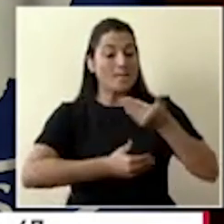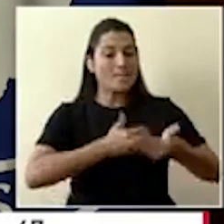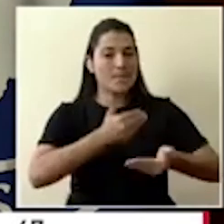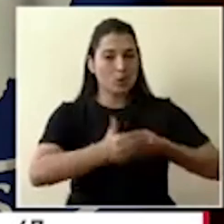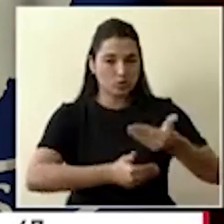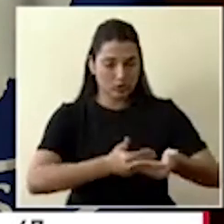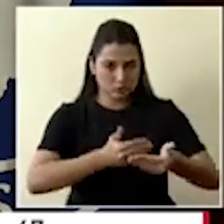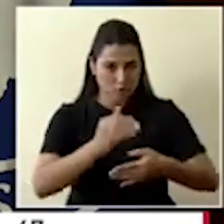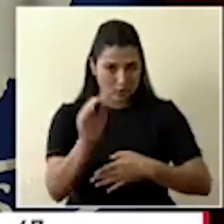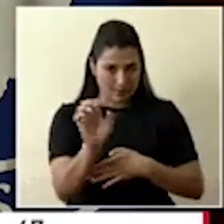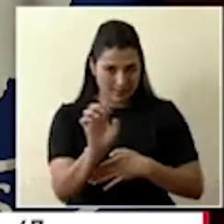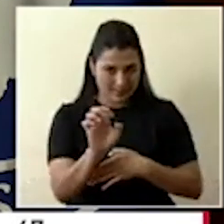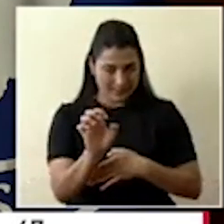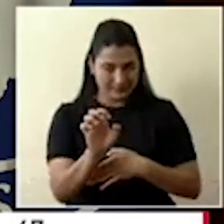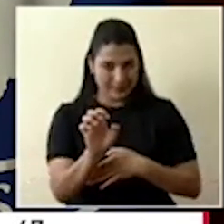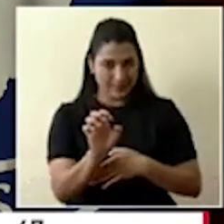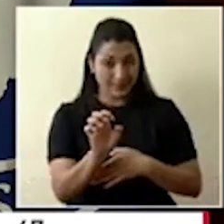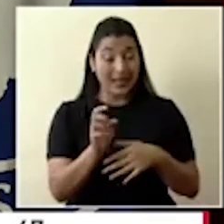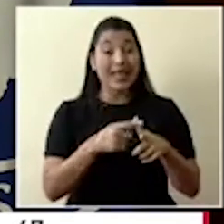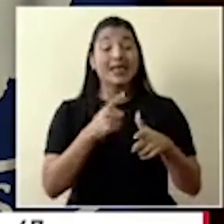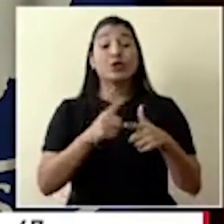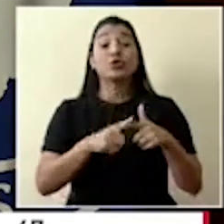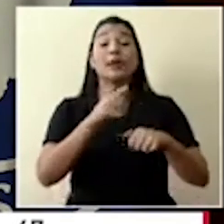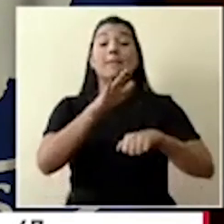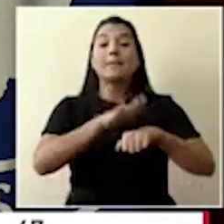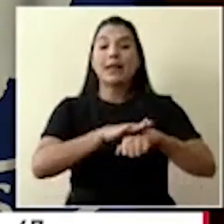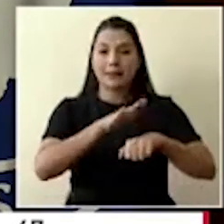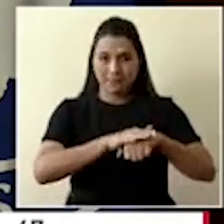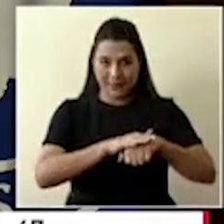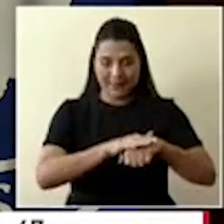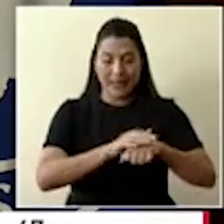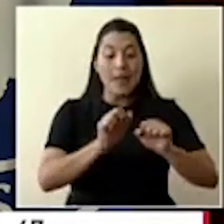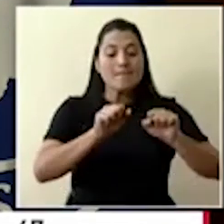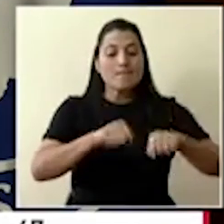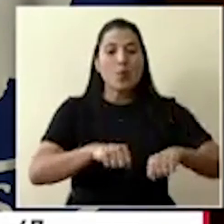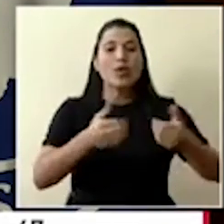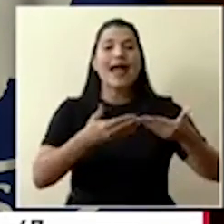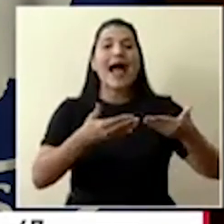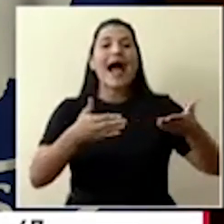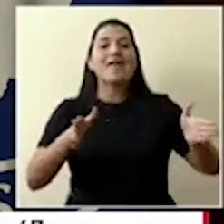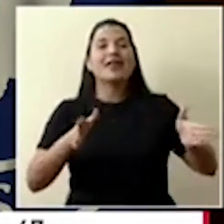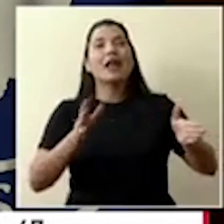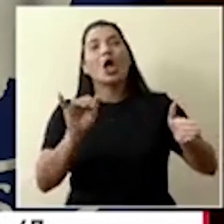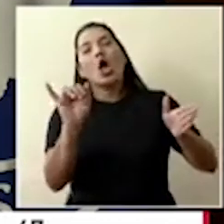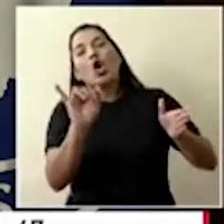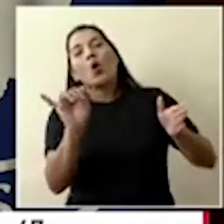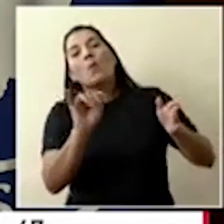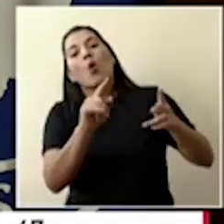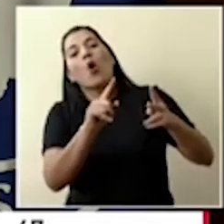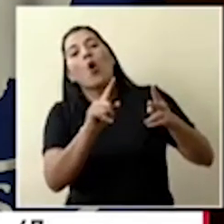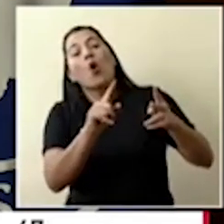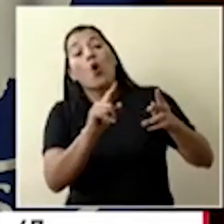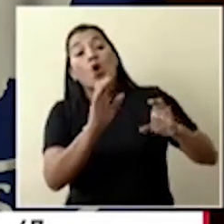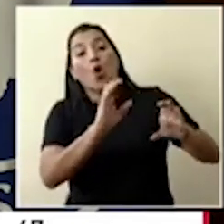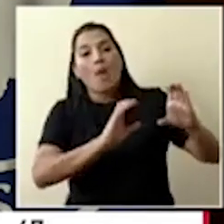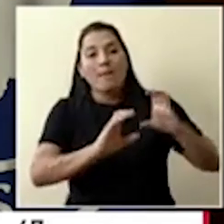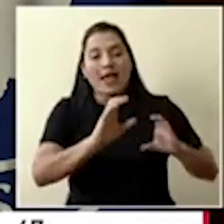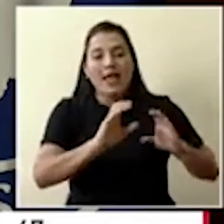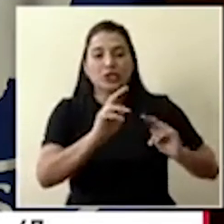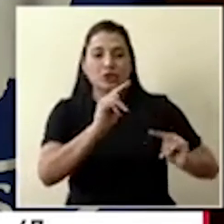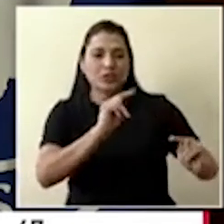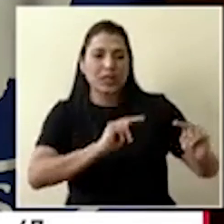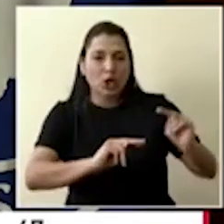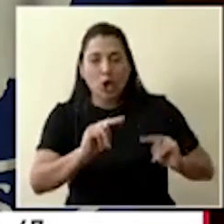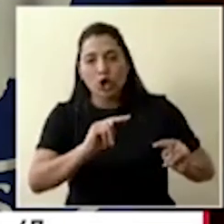que nos permite habilitar un crédito con un comercio local, de modo tal que se le